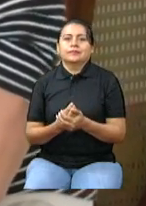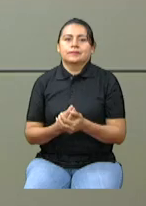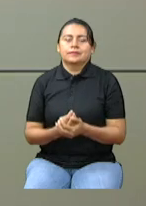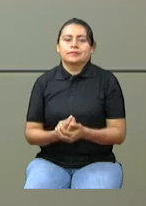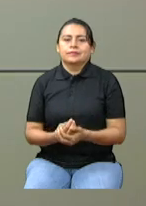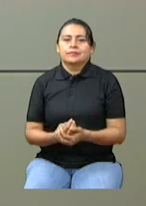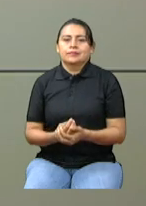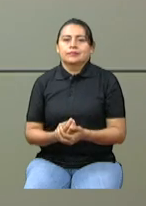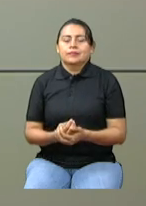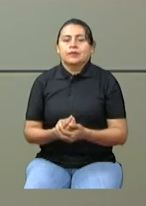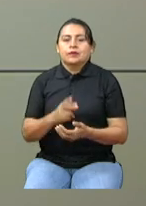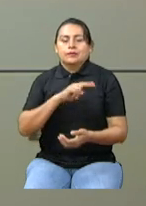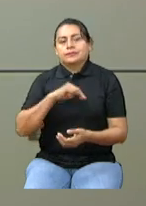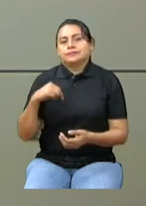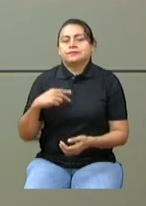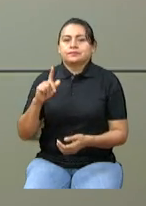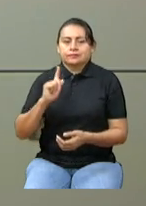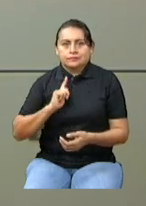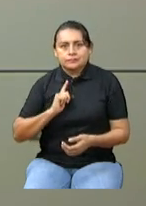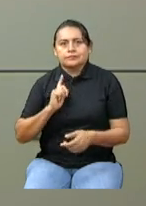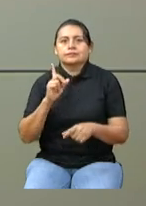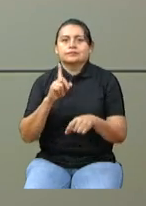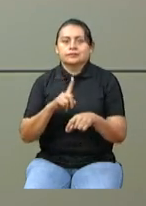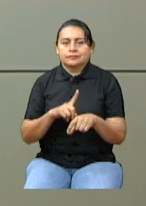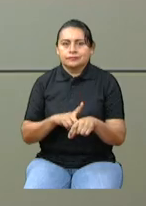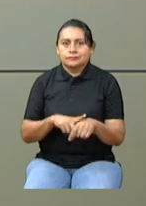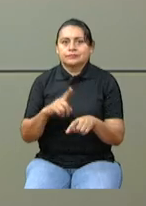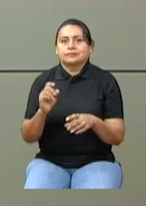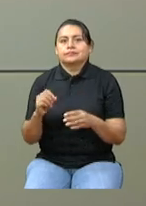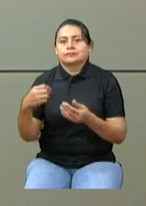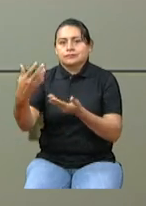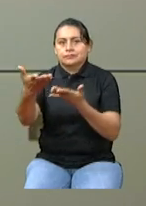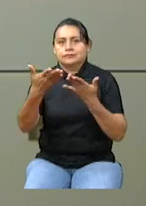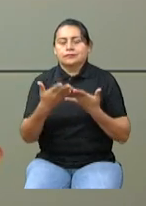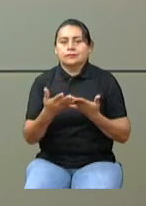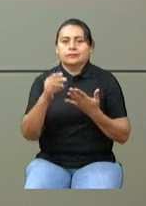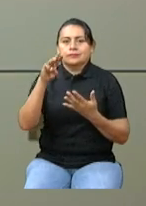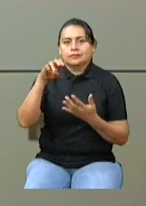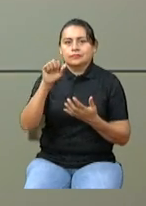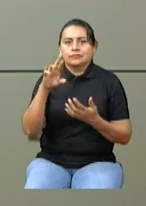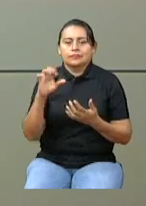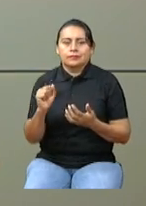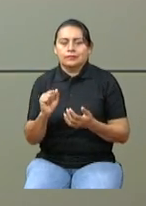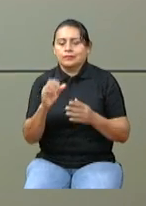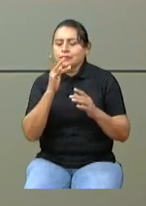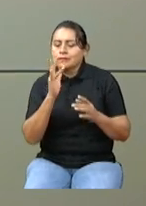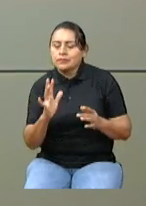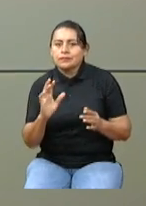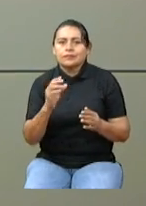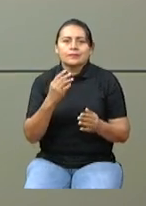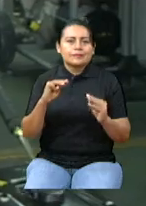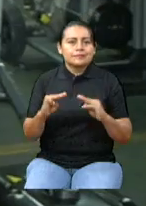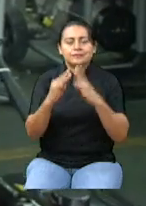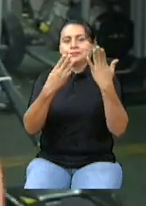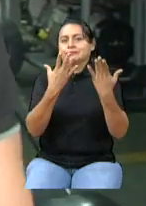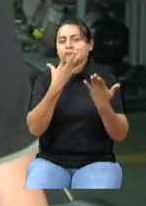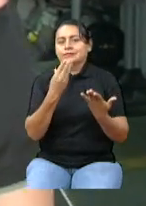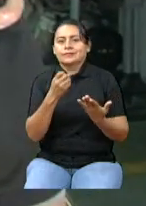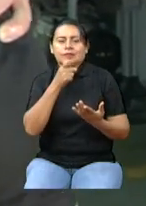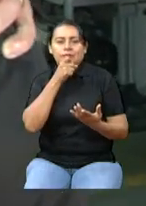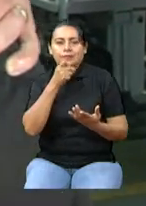Pues nosotros tenemos la opción de ser recibidos por Marielena una niña super dulce, una niña muy agradable